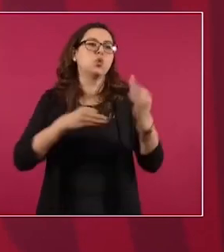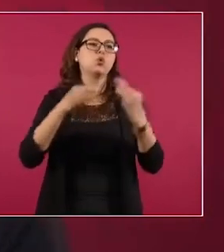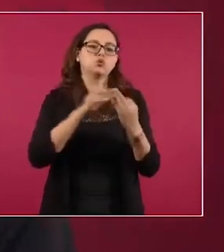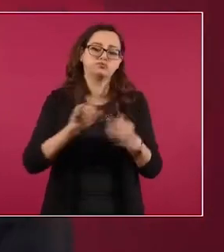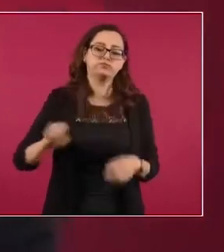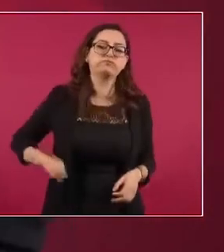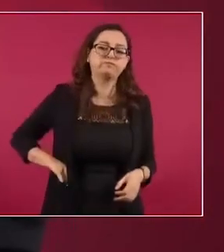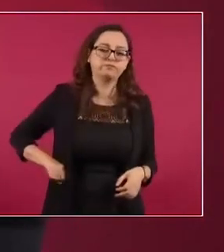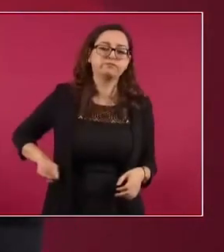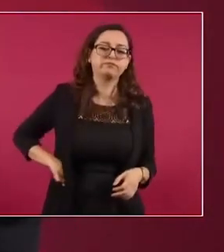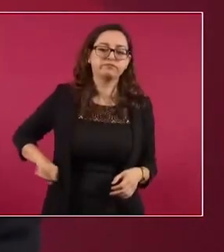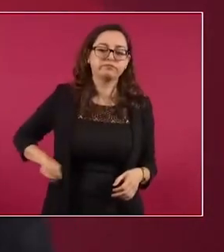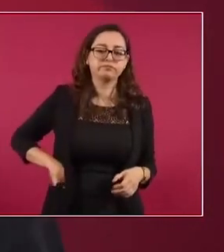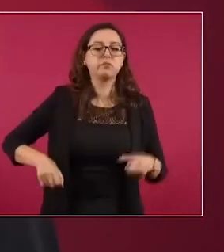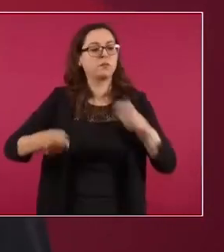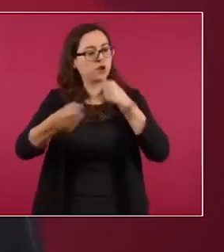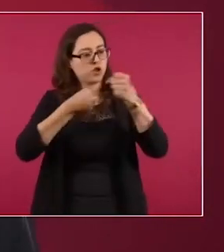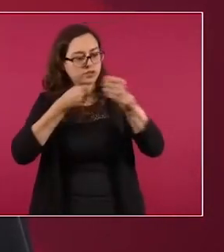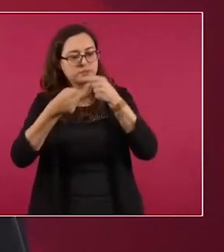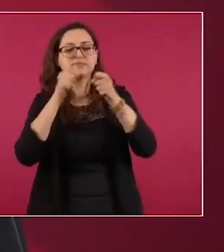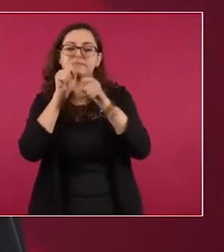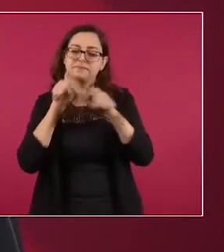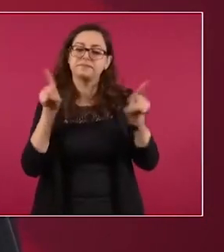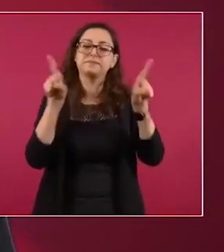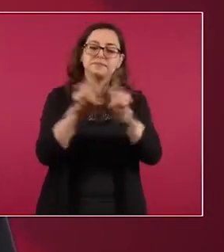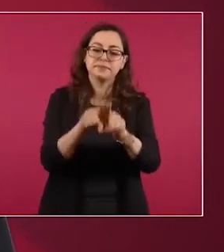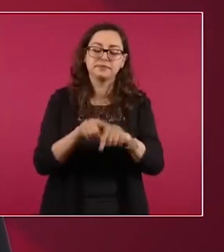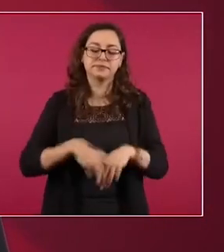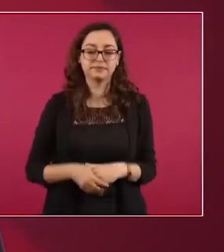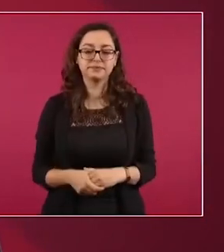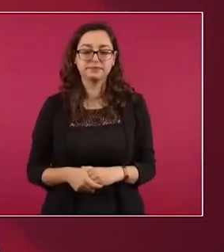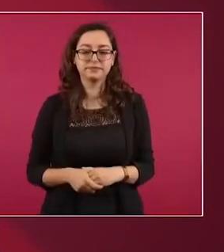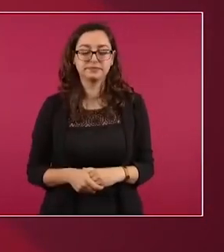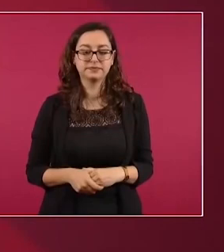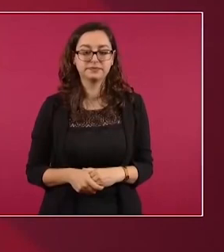El periodismo es asunto de todos. Cuando todavía no